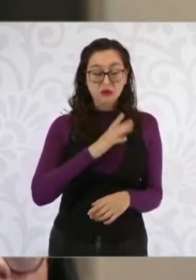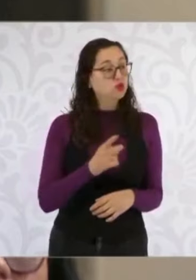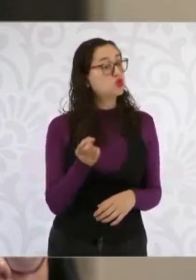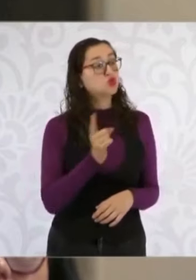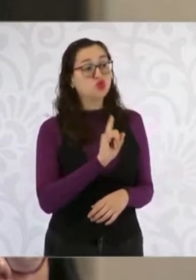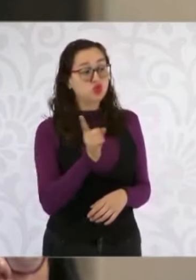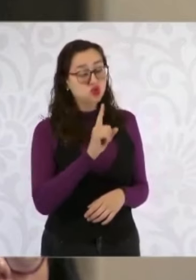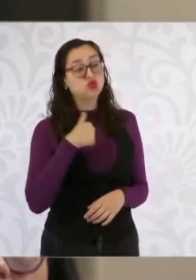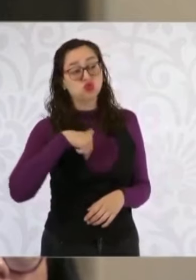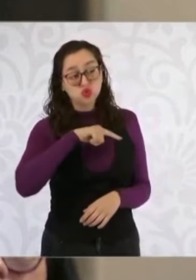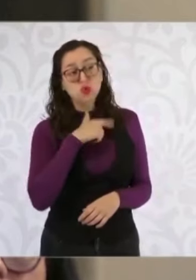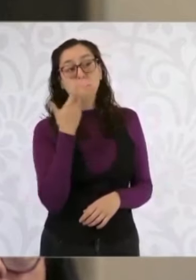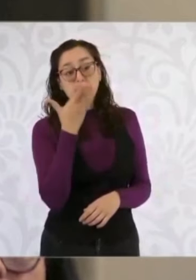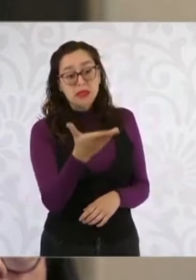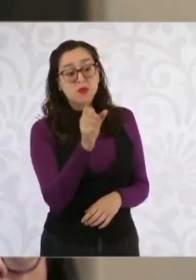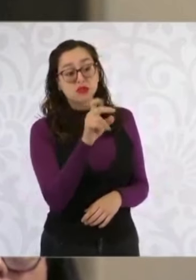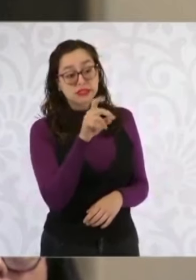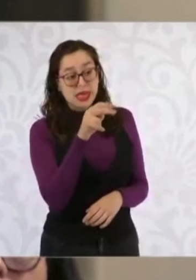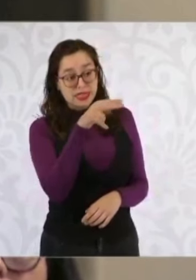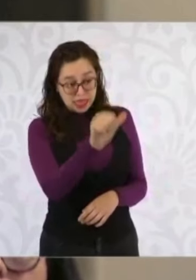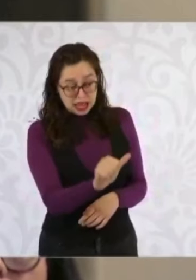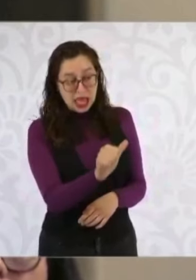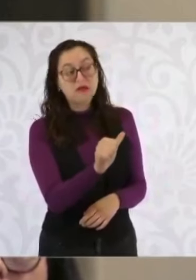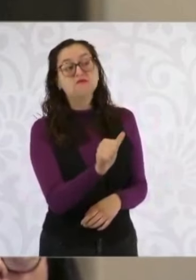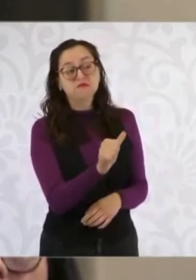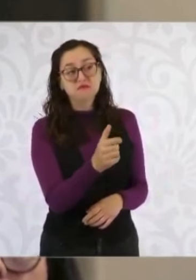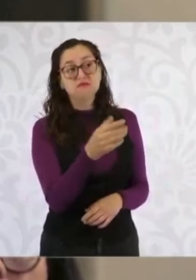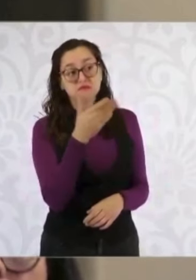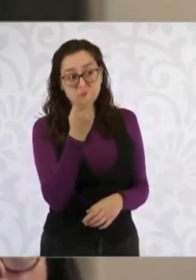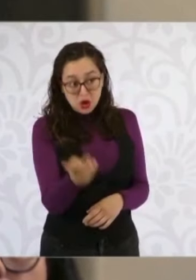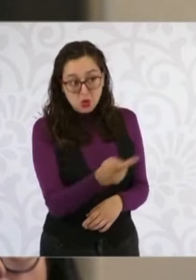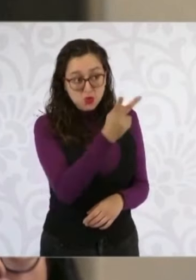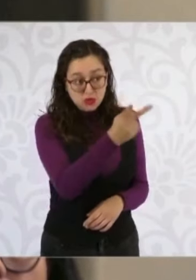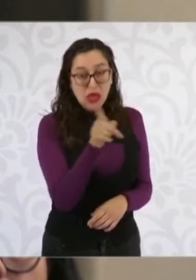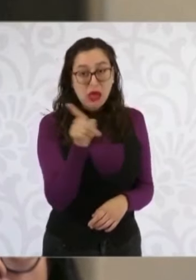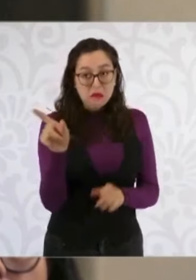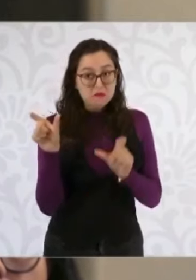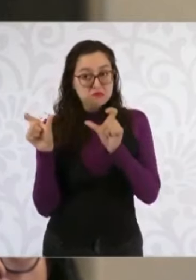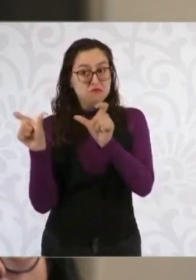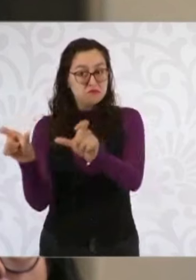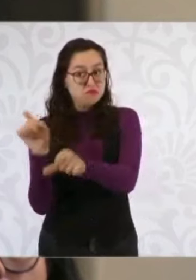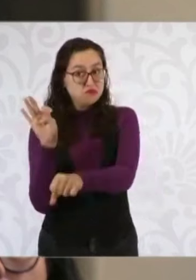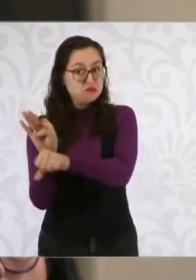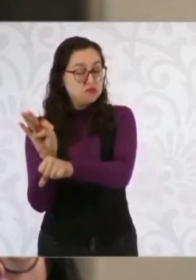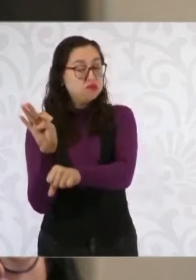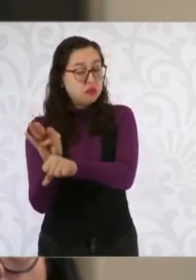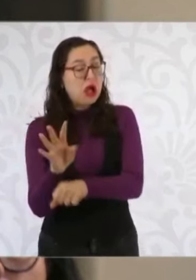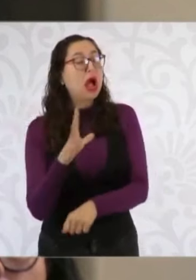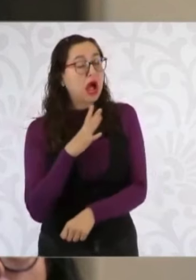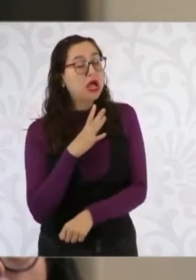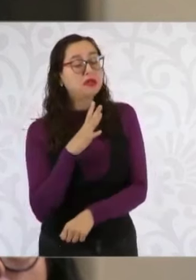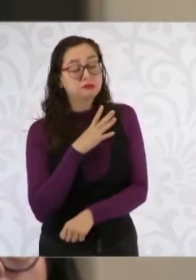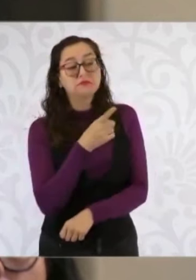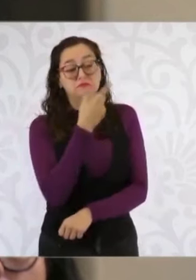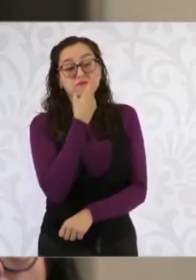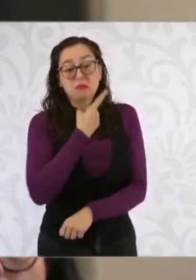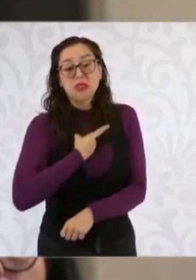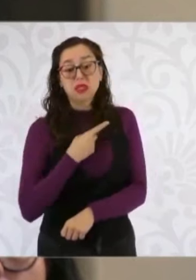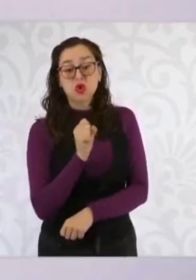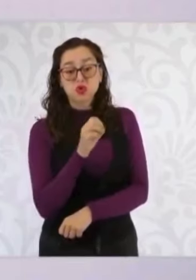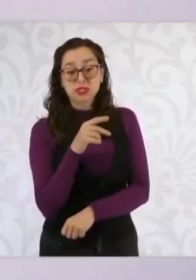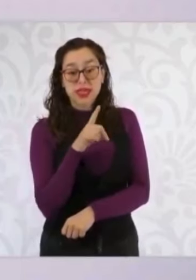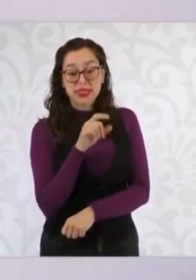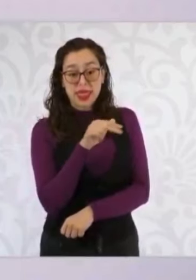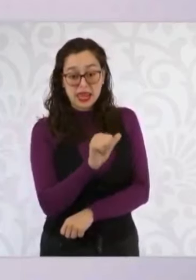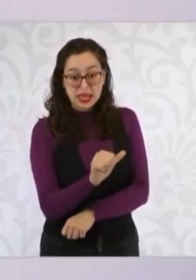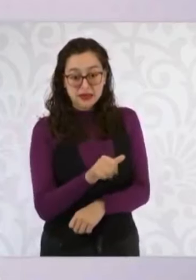para el presidente Andrés Manuel hay un cuerpo militar resguardando esta finca o este domicilio donde vive. Sí,